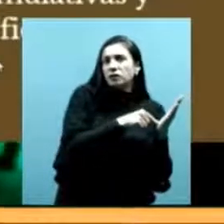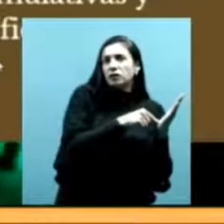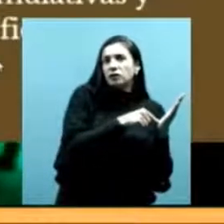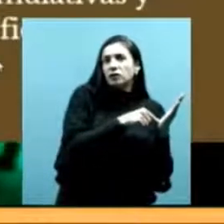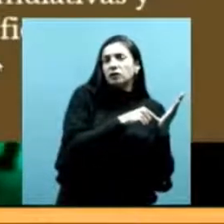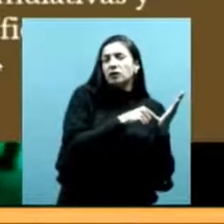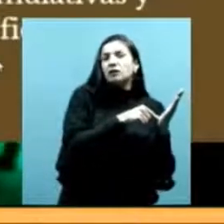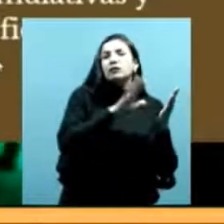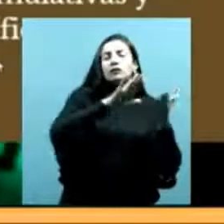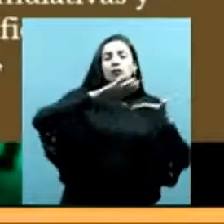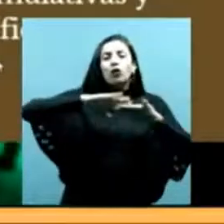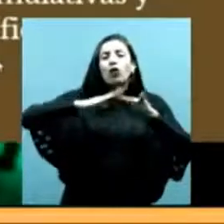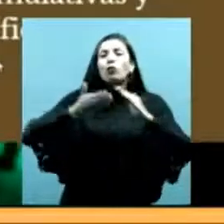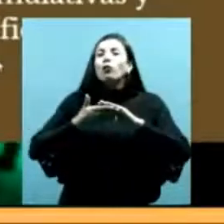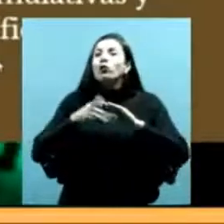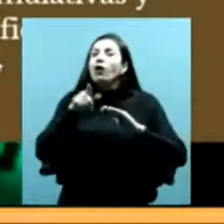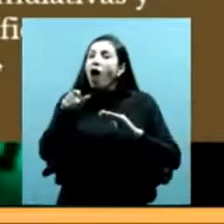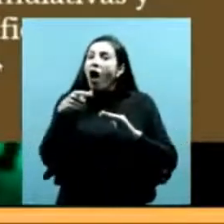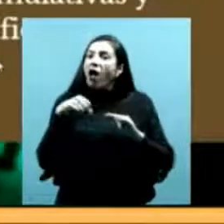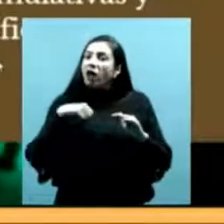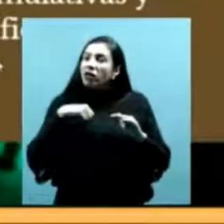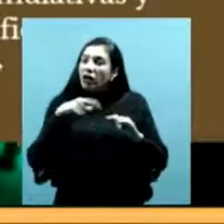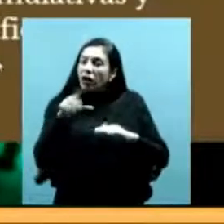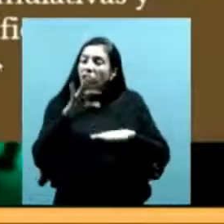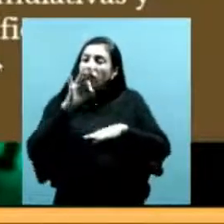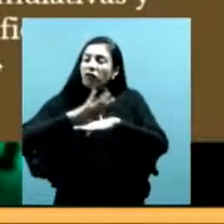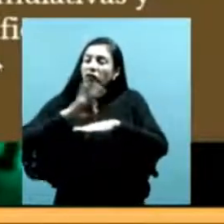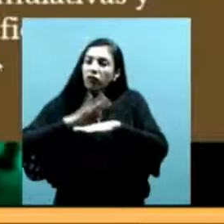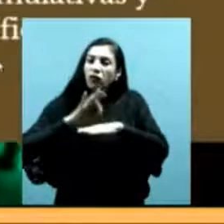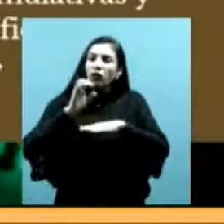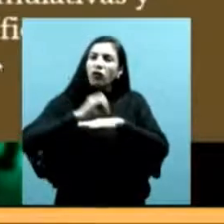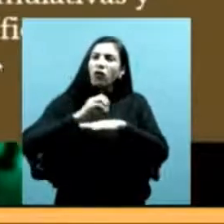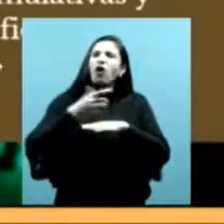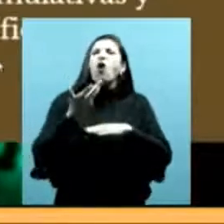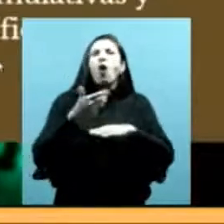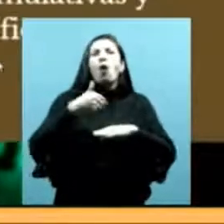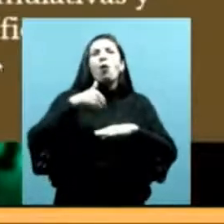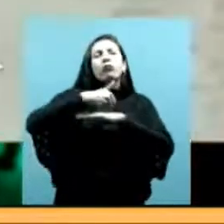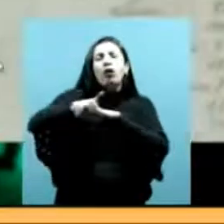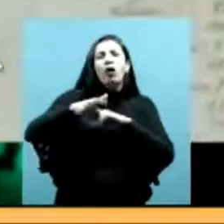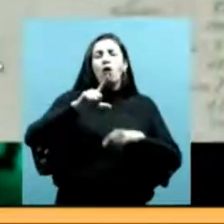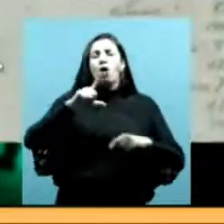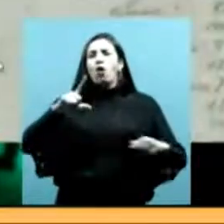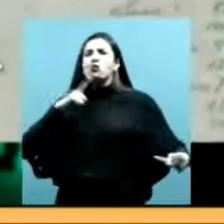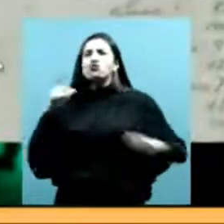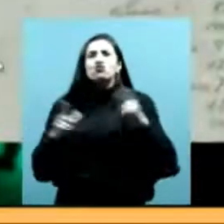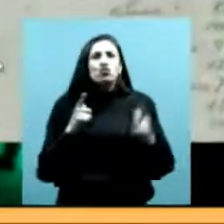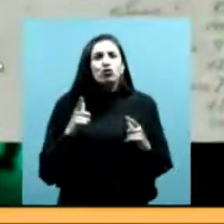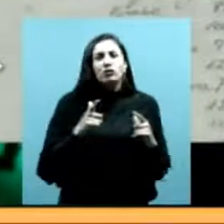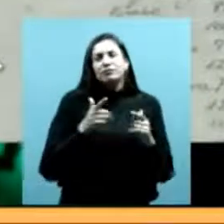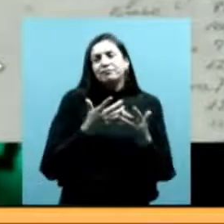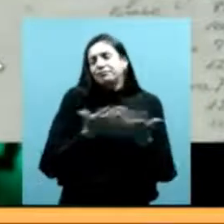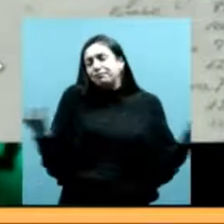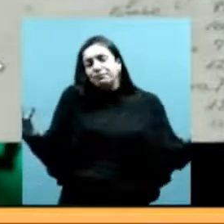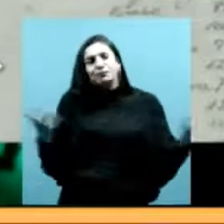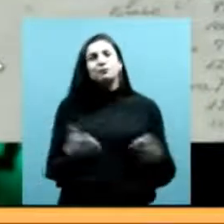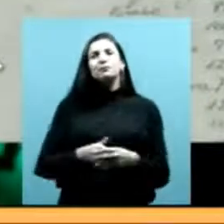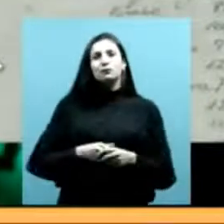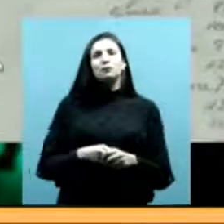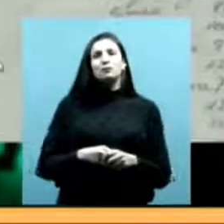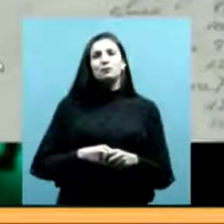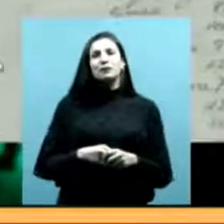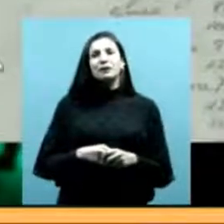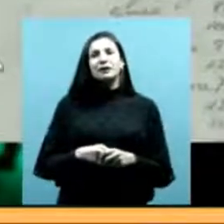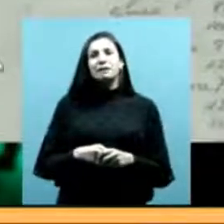comunidades, lugares valorados de reclamo, de lucha, etc. Para eso me